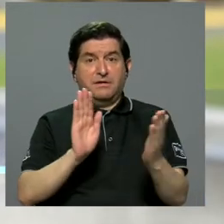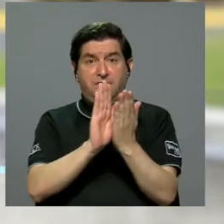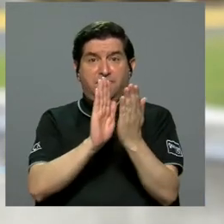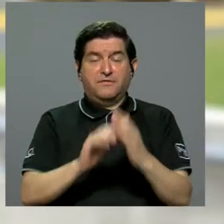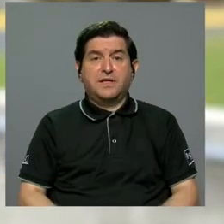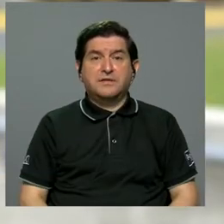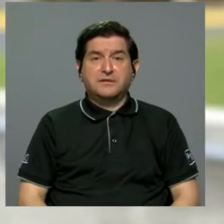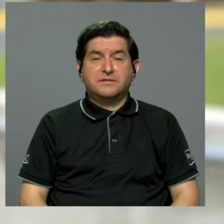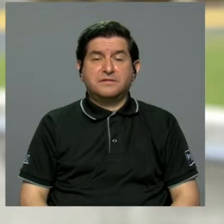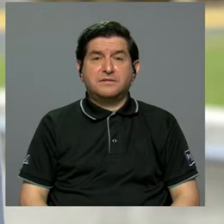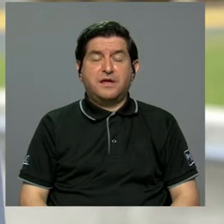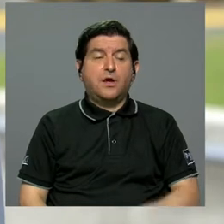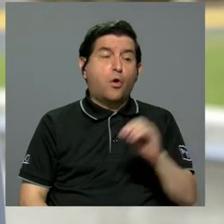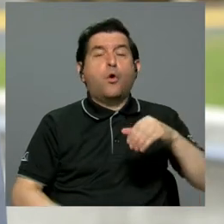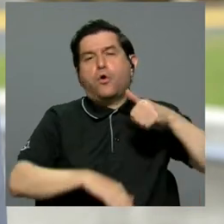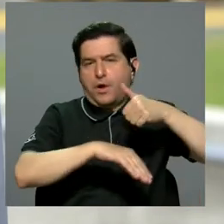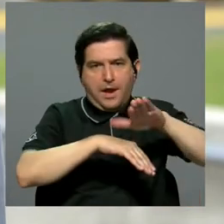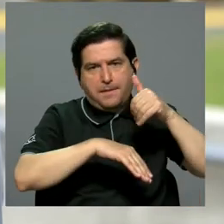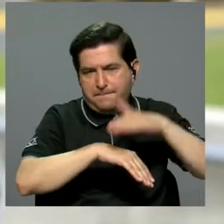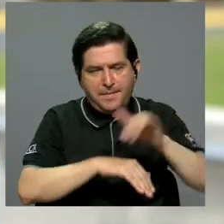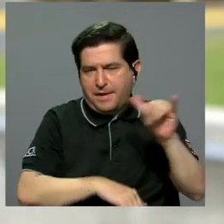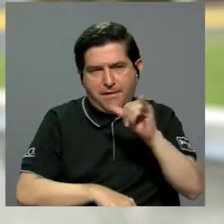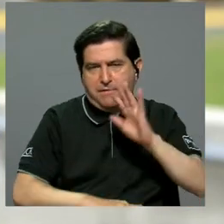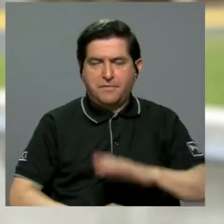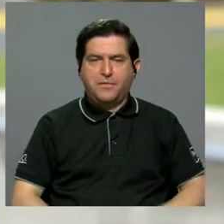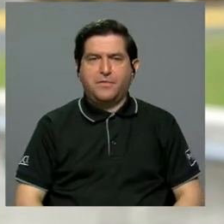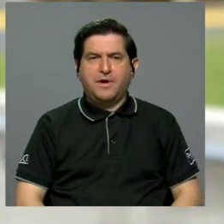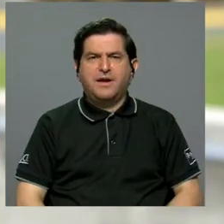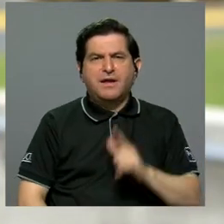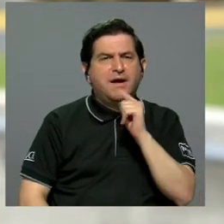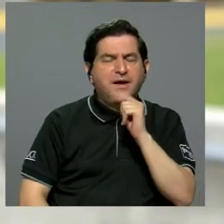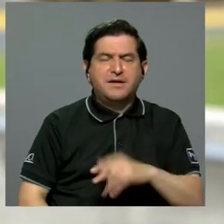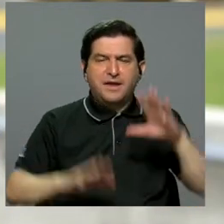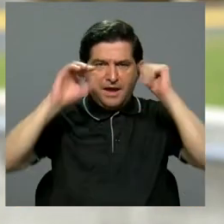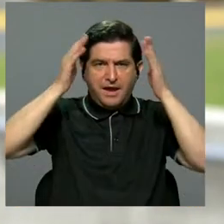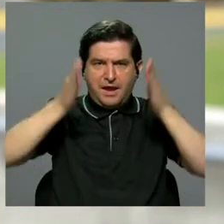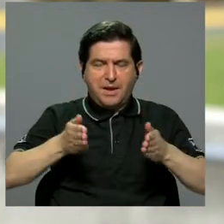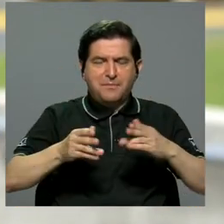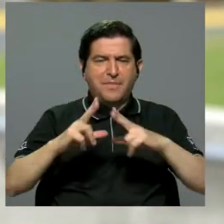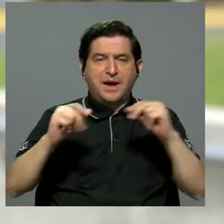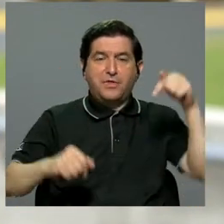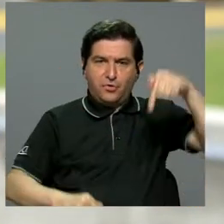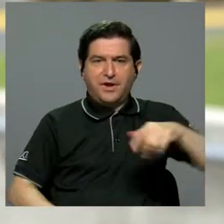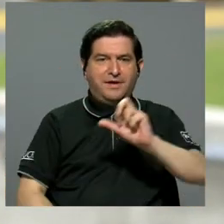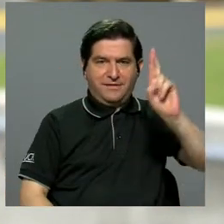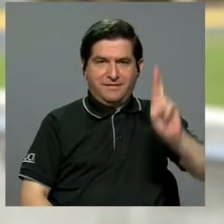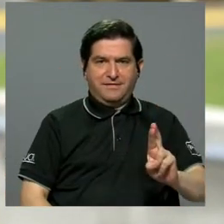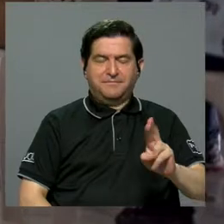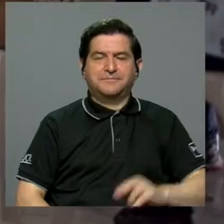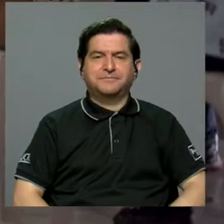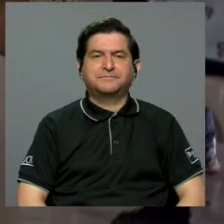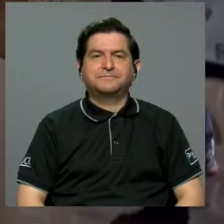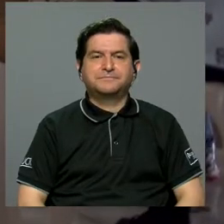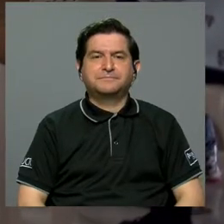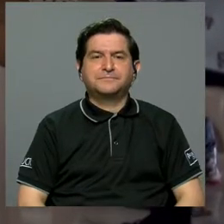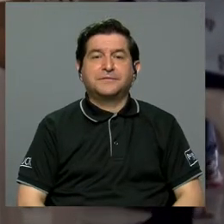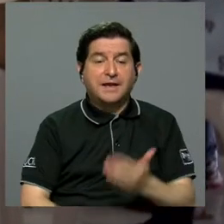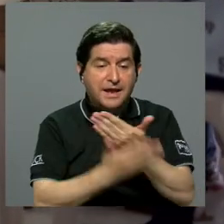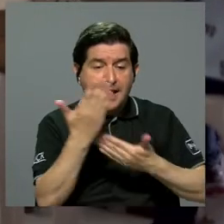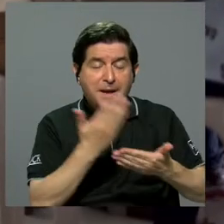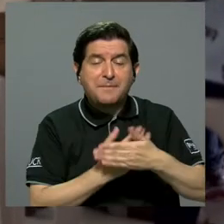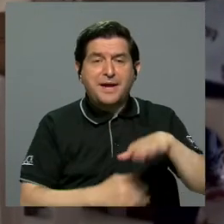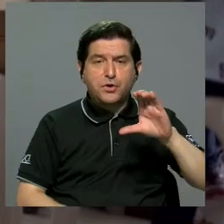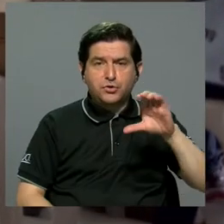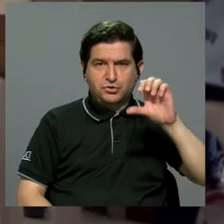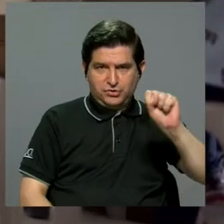o le hiciera llegar una protesta pública al embajador de Nicaragua en Costa Rica. A las